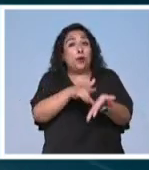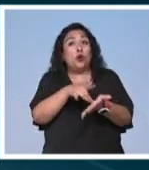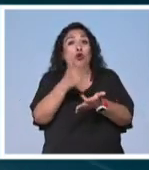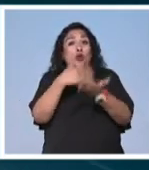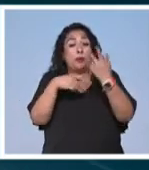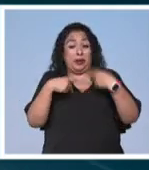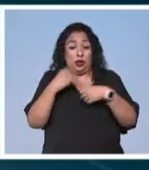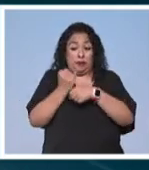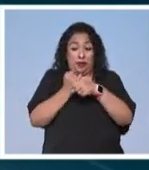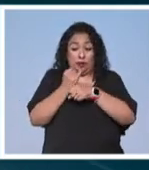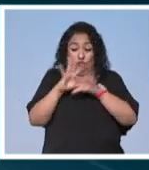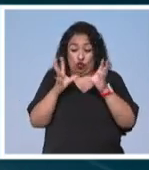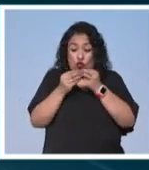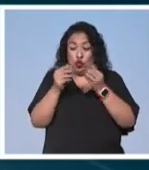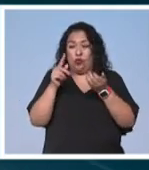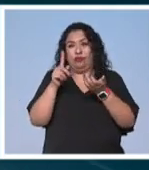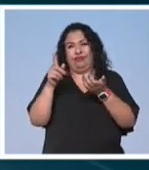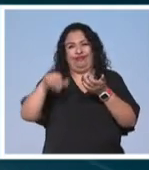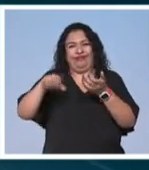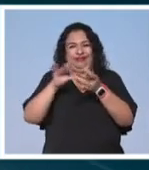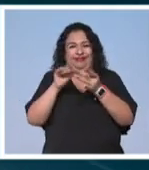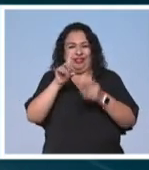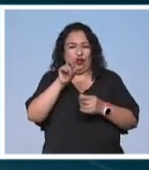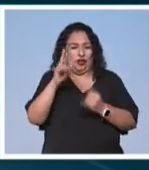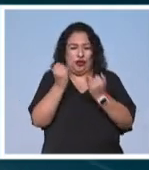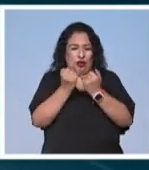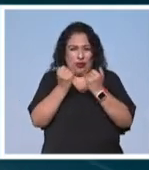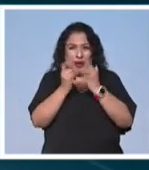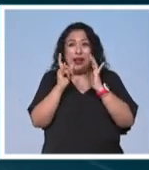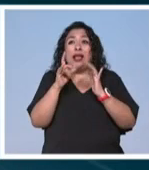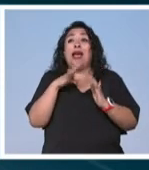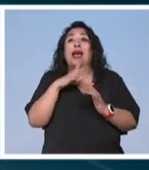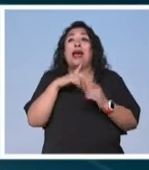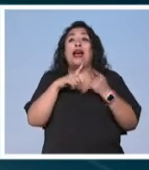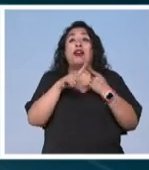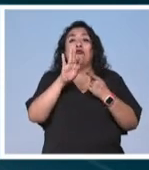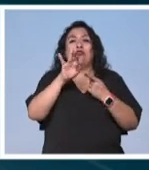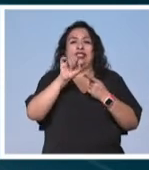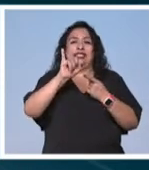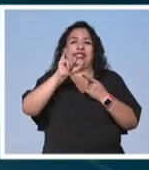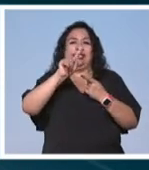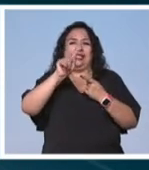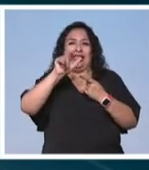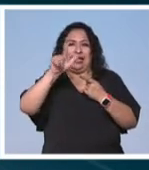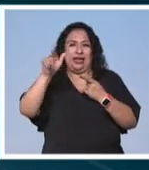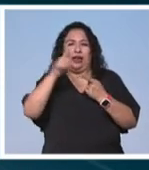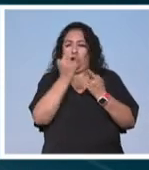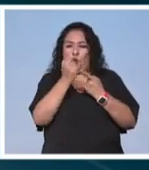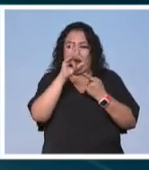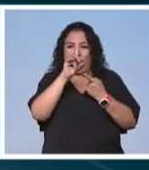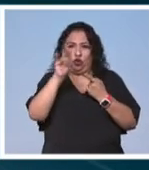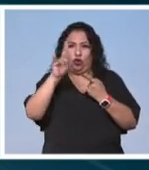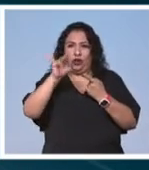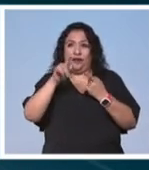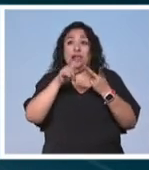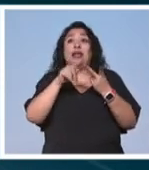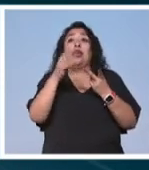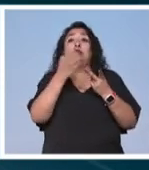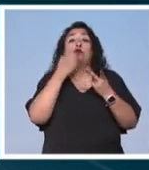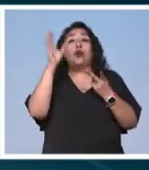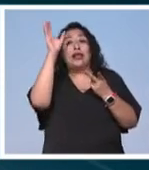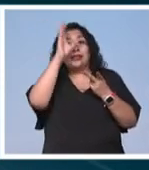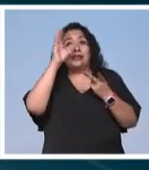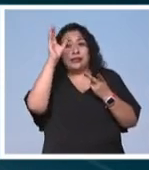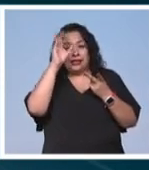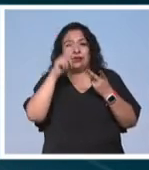todos los investigadores que forman parte y de los que nos hablaba también el doctor provienen de la FESIS-Tacala como es el caso del doctor Javier provienen también de la facultad de